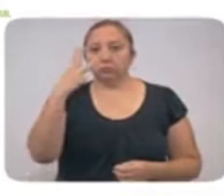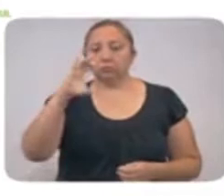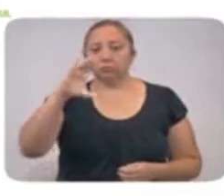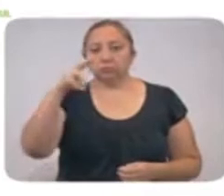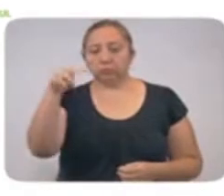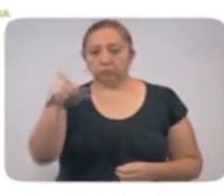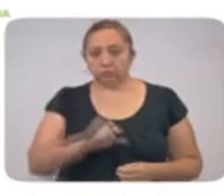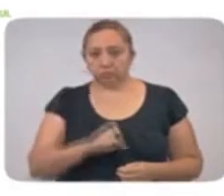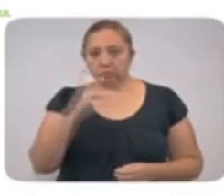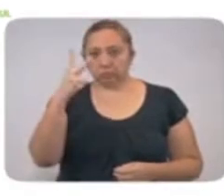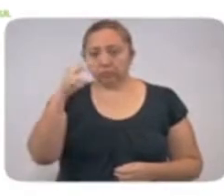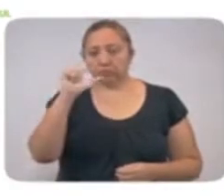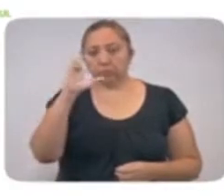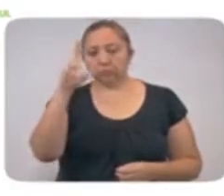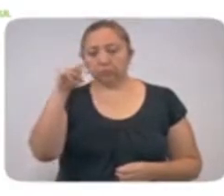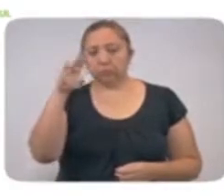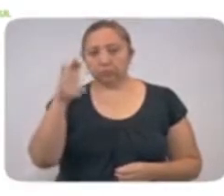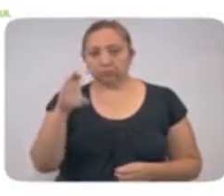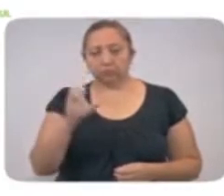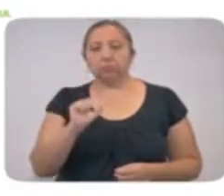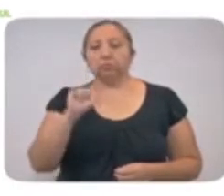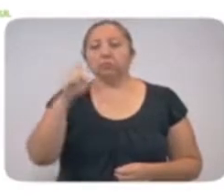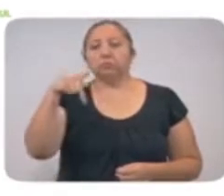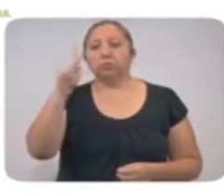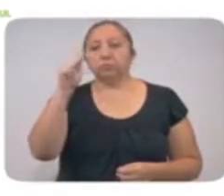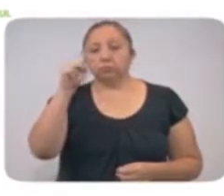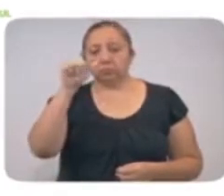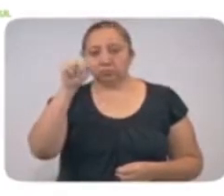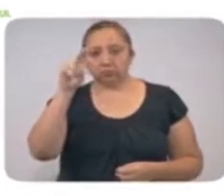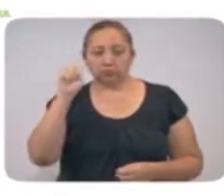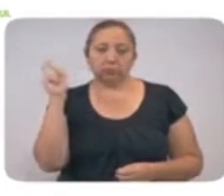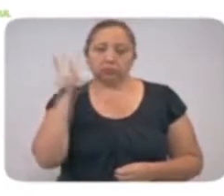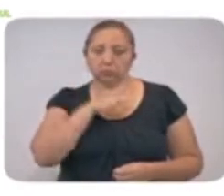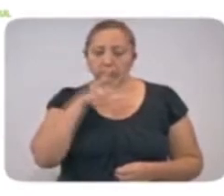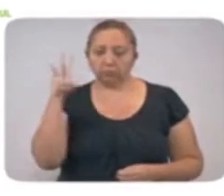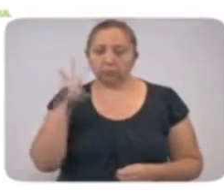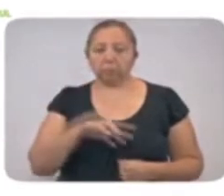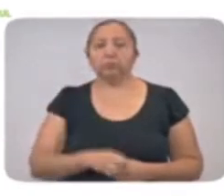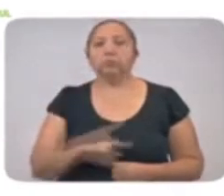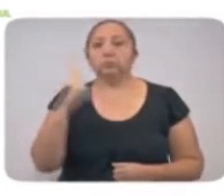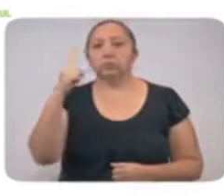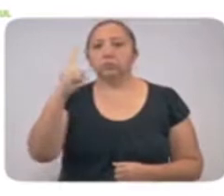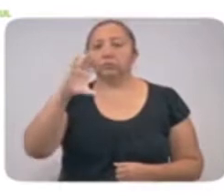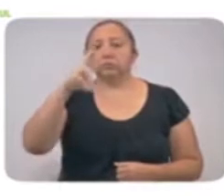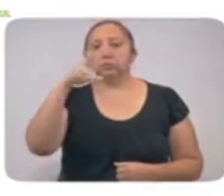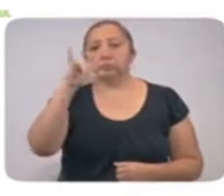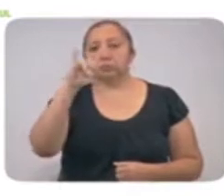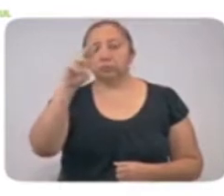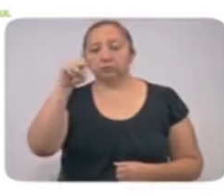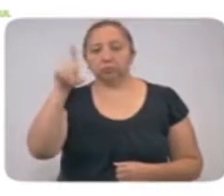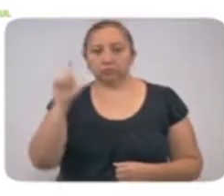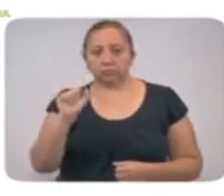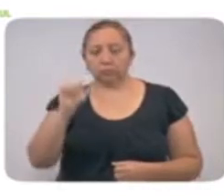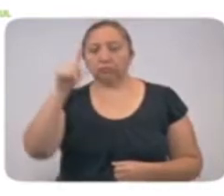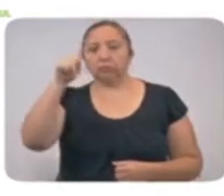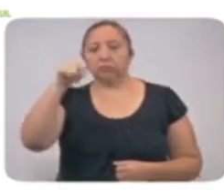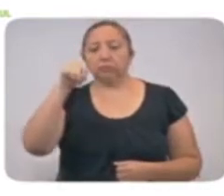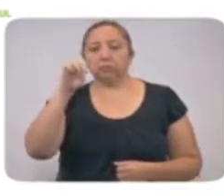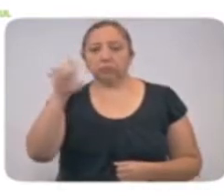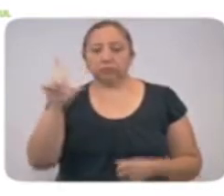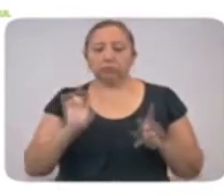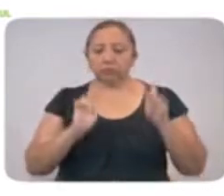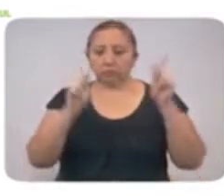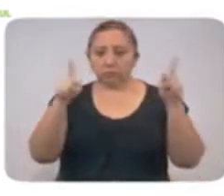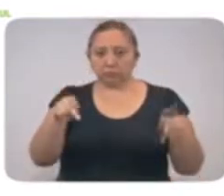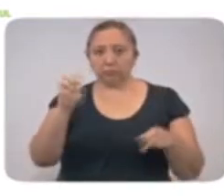Chemash, 2 en Acanqué, Canacín, Telchac, Pueblo y Valladolid. 1 en Chichimilá, Motul, Progreso,